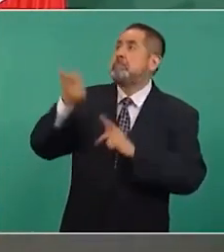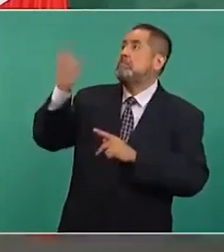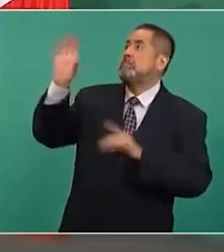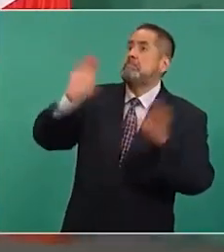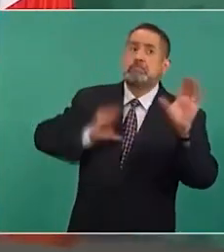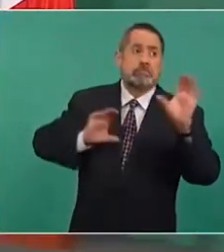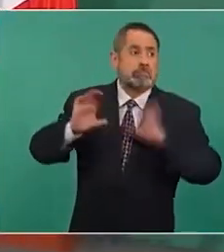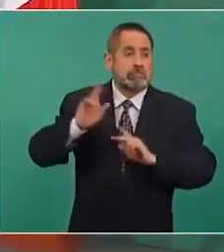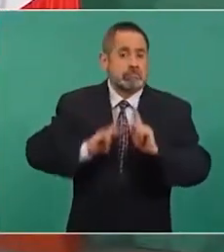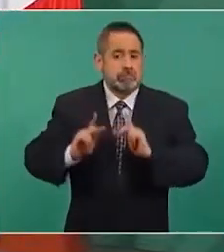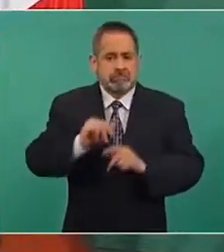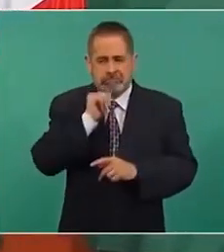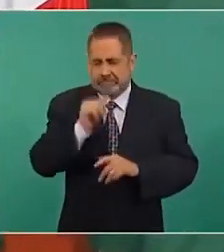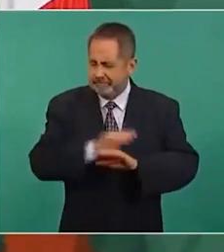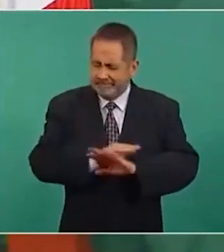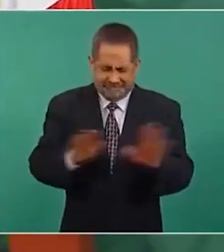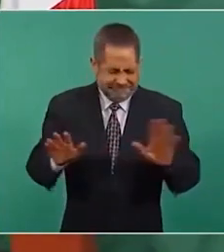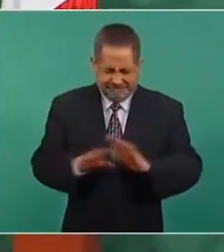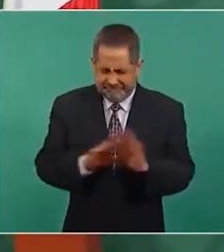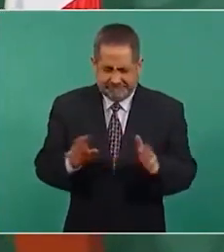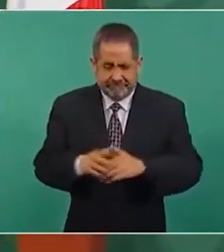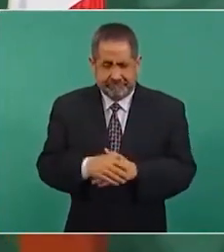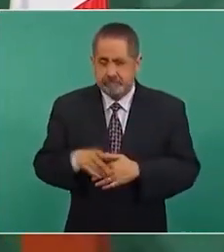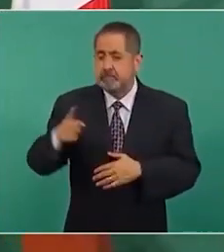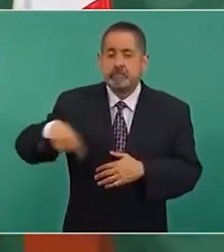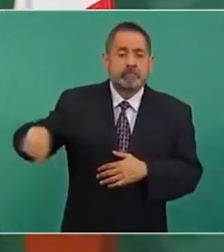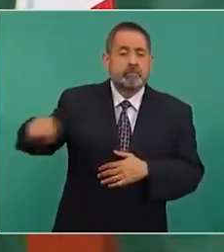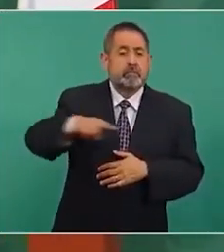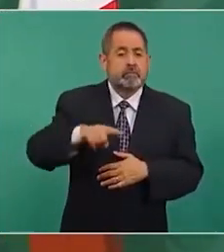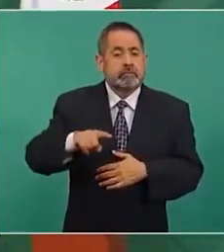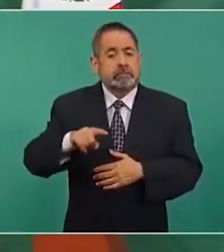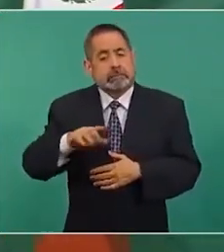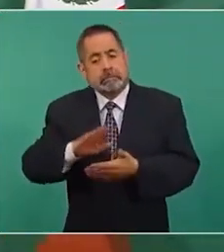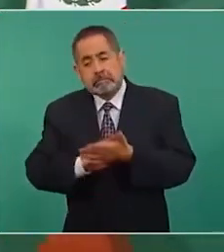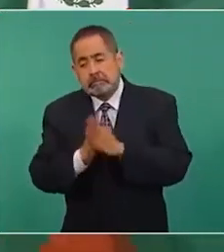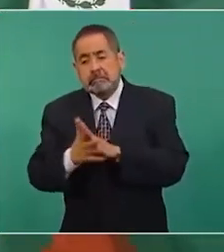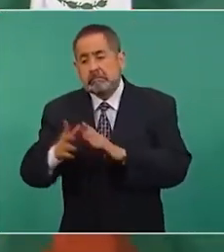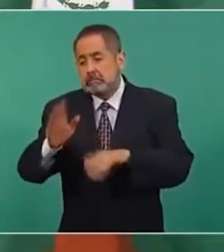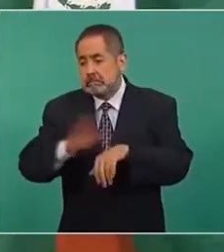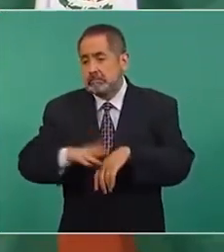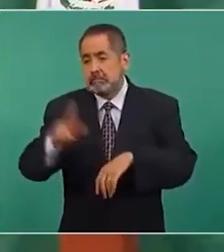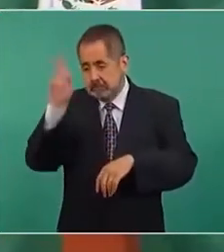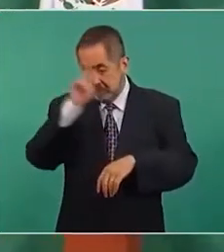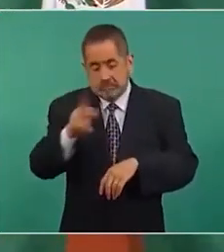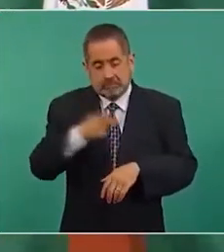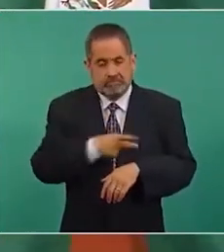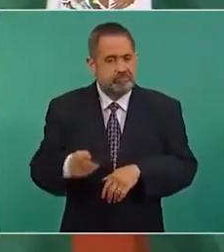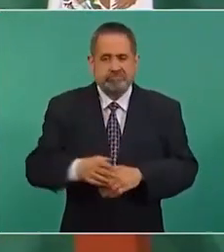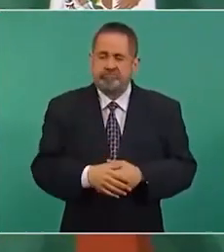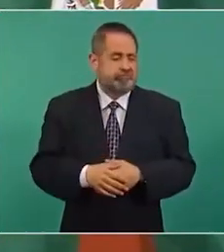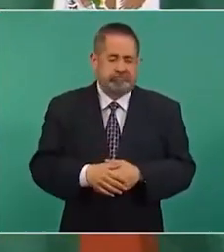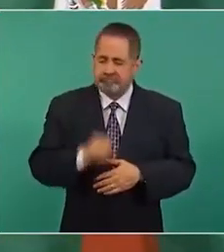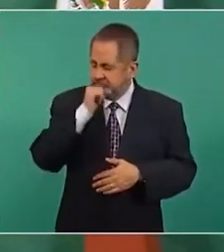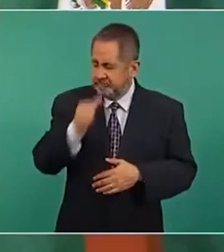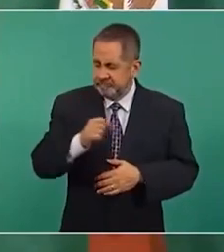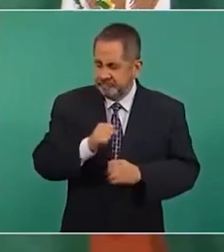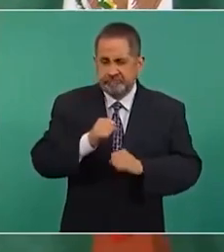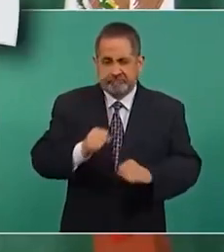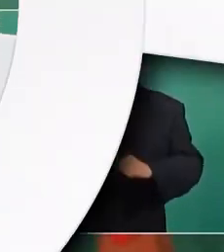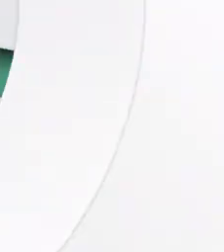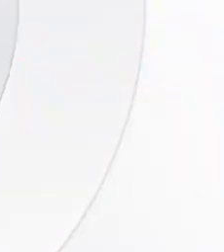no se ha apobrecido al pueblo a pesar de la crisis económica